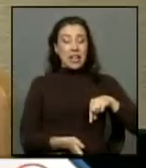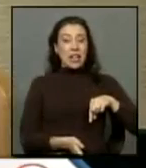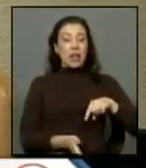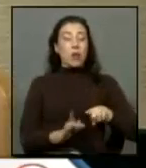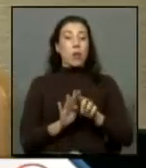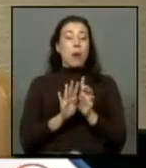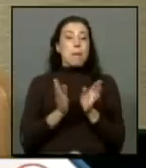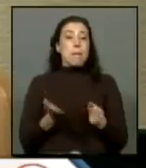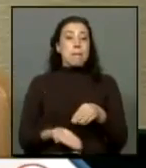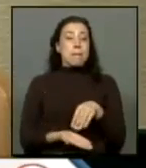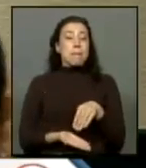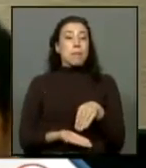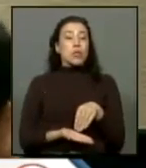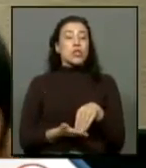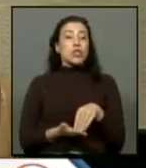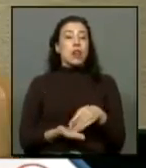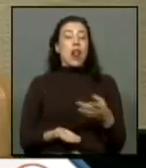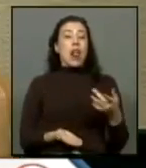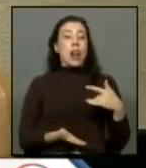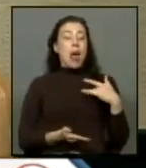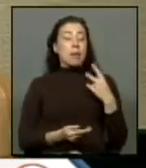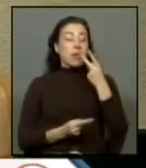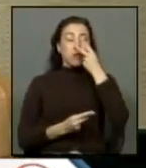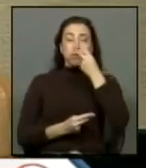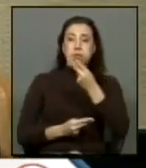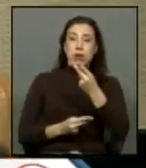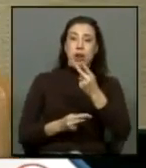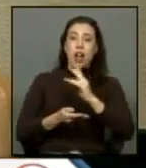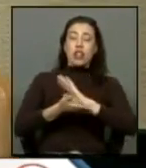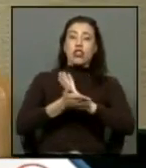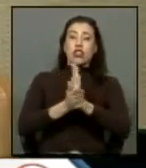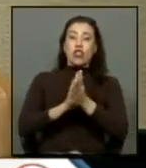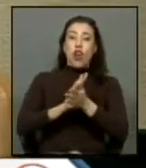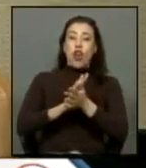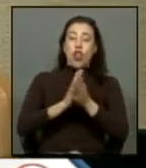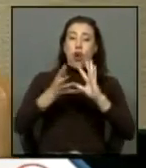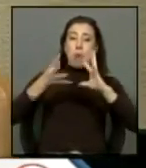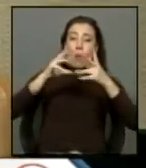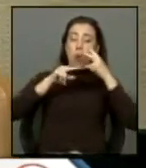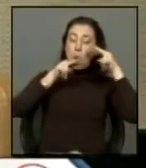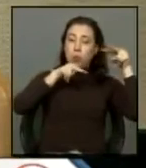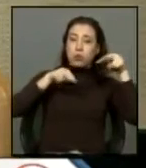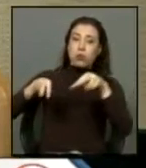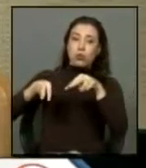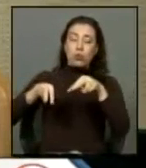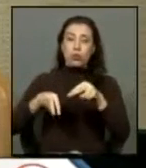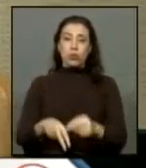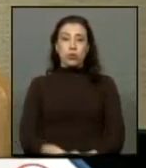lamentable ante el concierto de las naciones del mundo democrático y civilizado